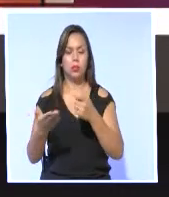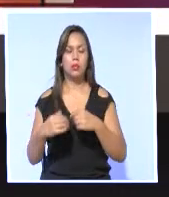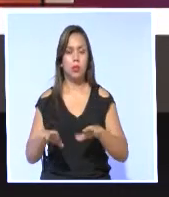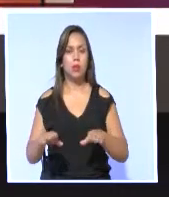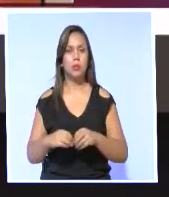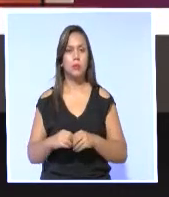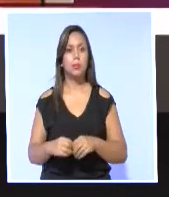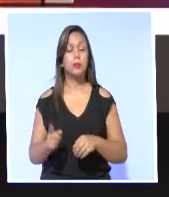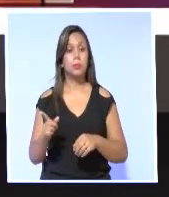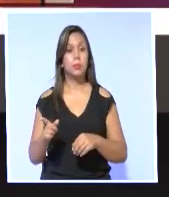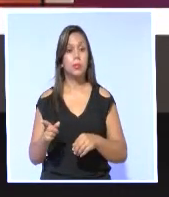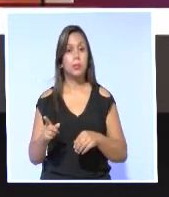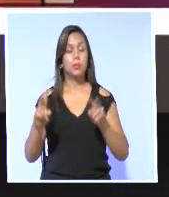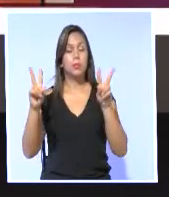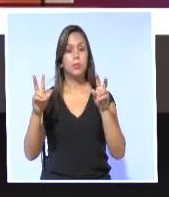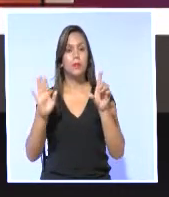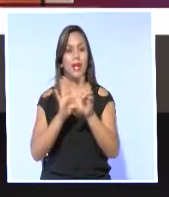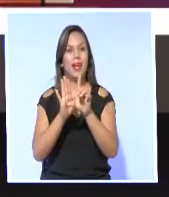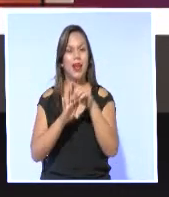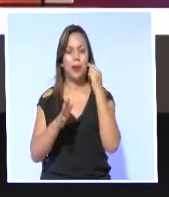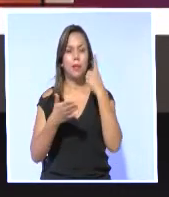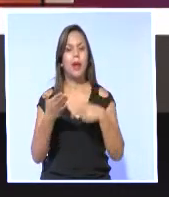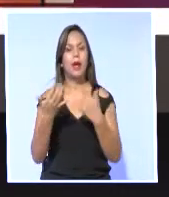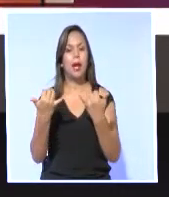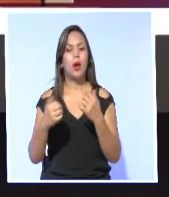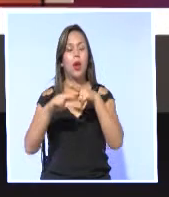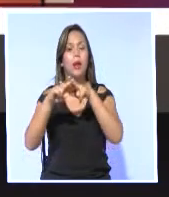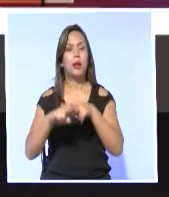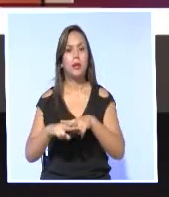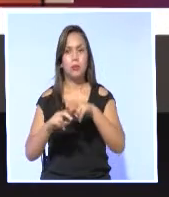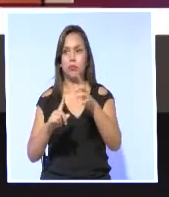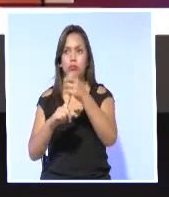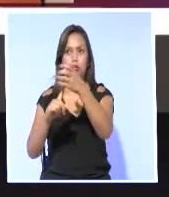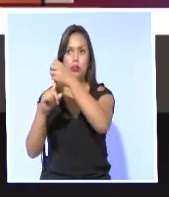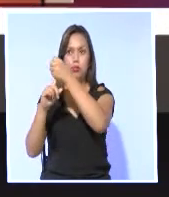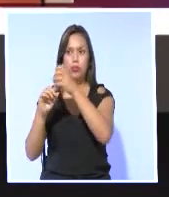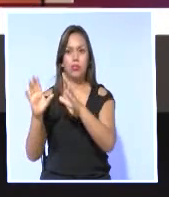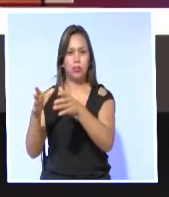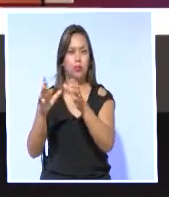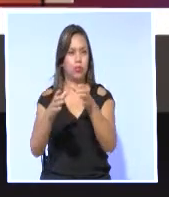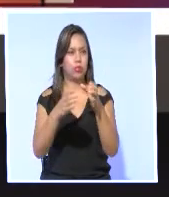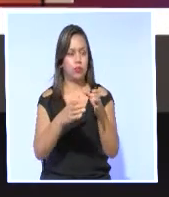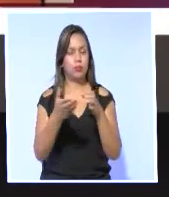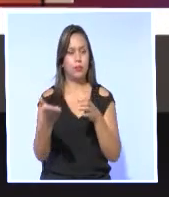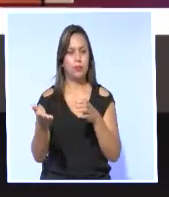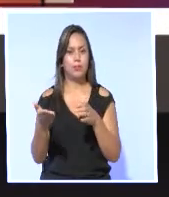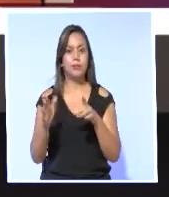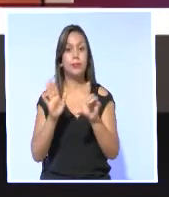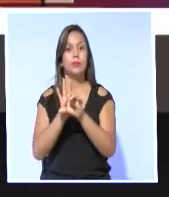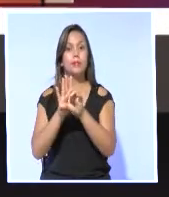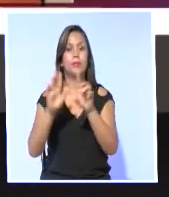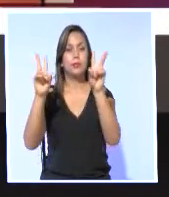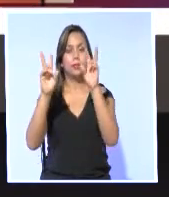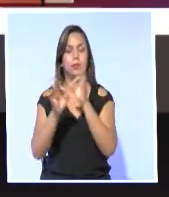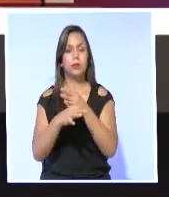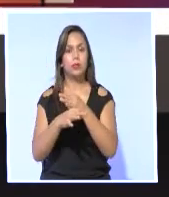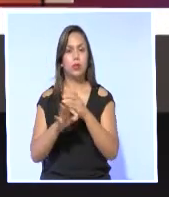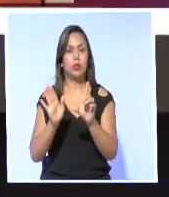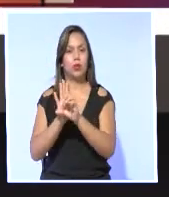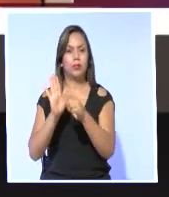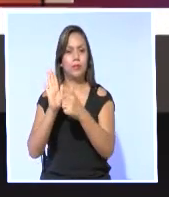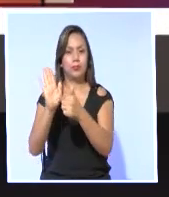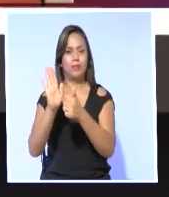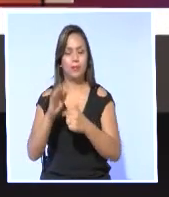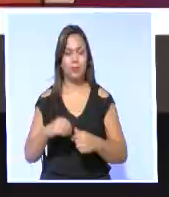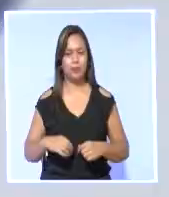creadas. En nuestro segmento, la esencia de la ley, revisaremos los alcances de dichas mesas contempladas en la ley orgánica de la función legislativa.